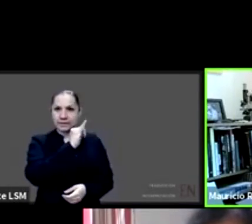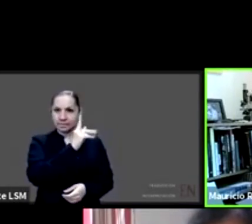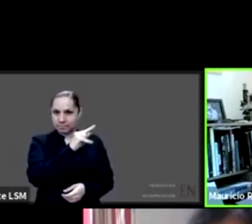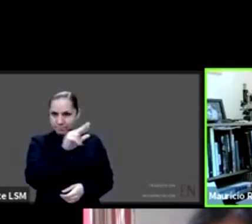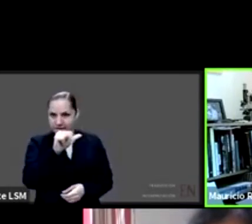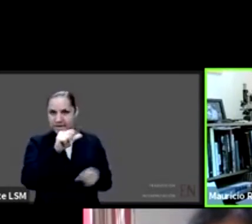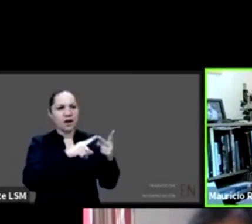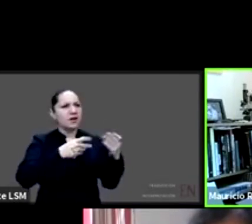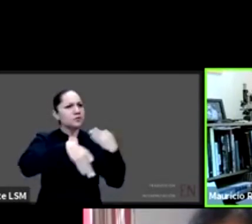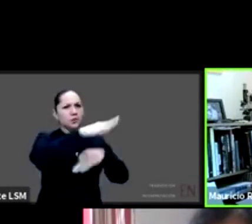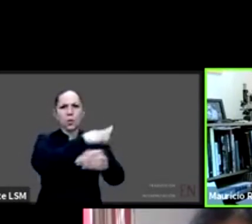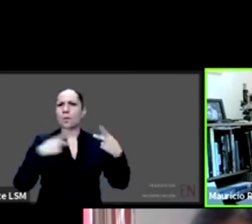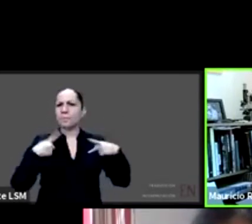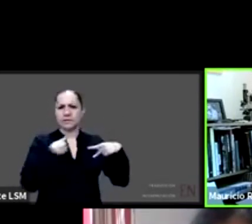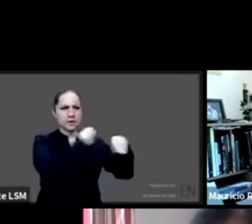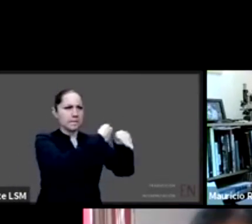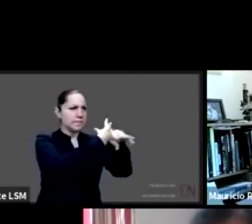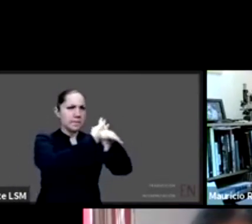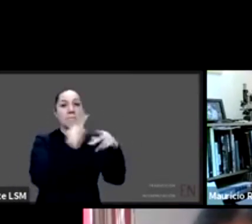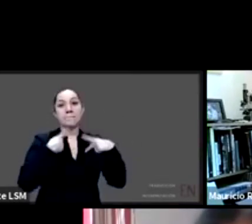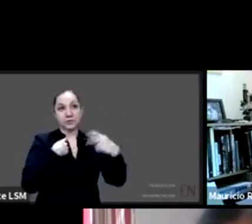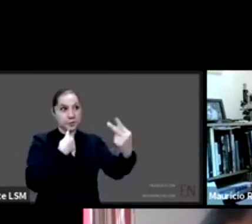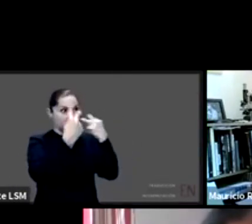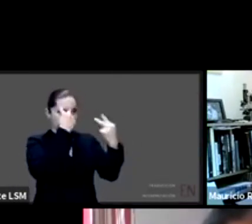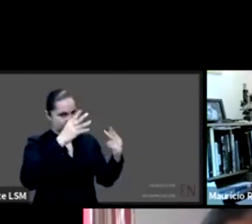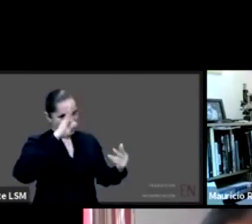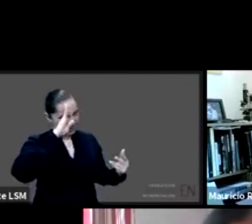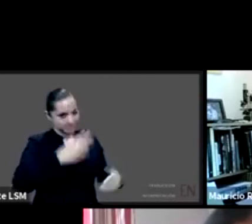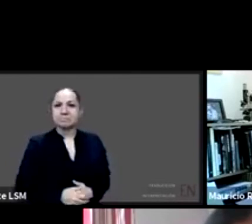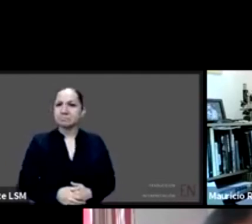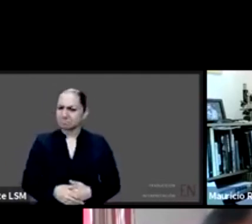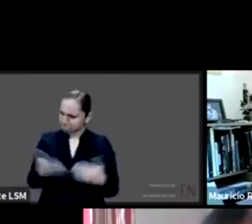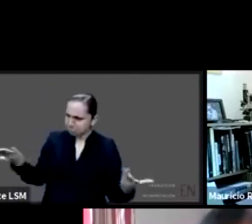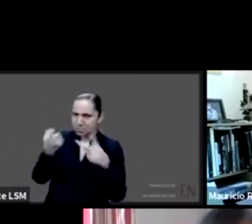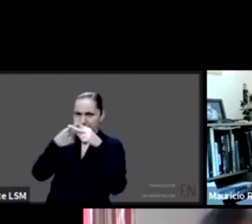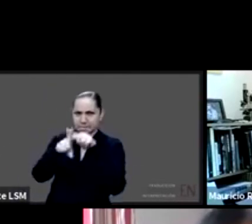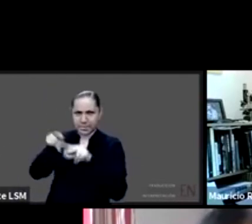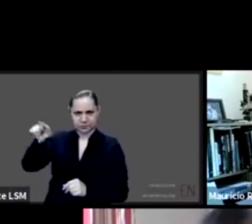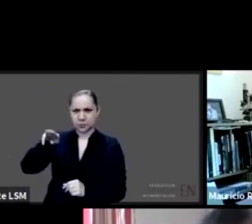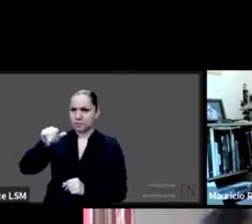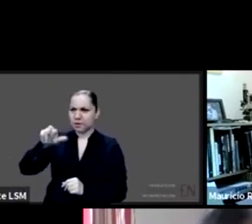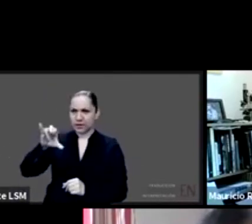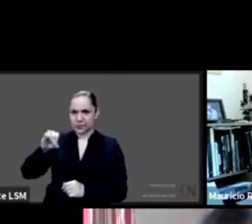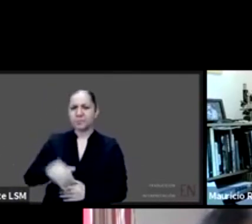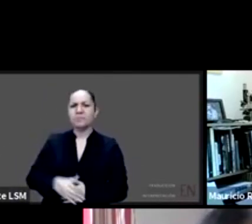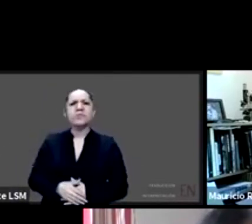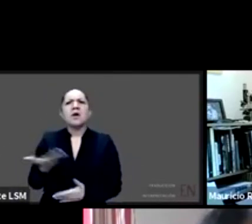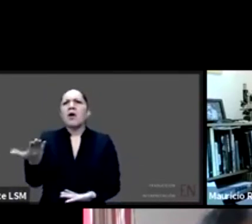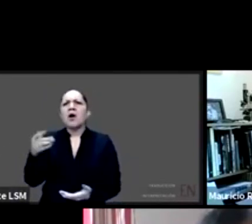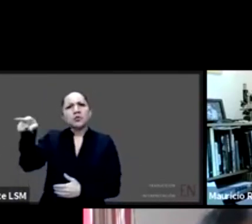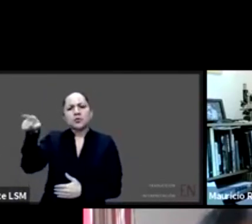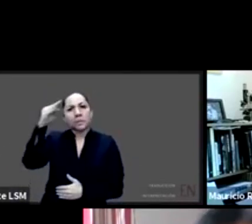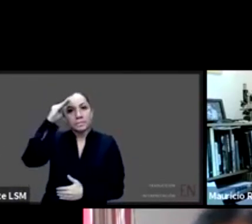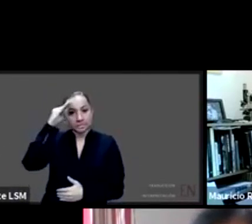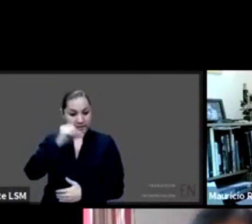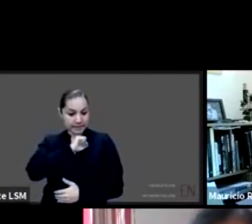y a los que nos están siguiendo. Pues arrancamos de una vez contigo, Mauricio. Existen evidencias sobre los beneficios para la salud, incluso la